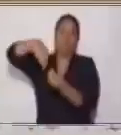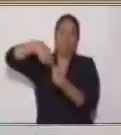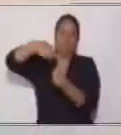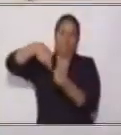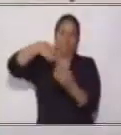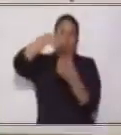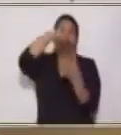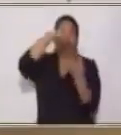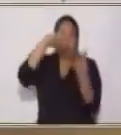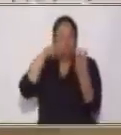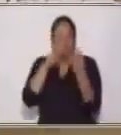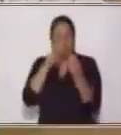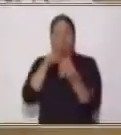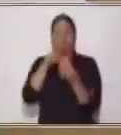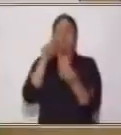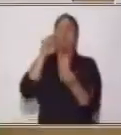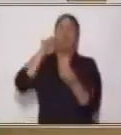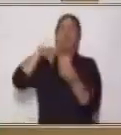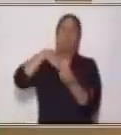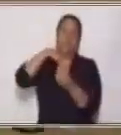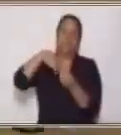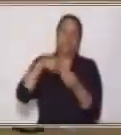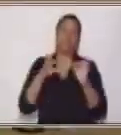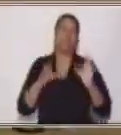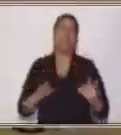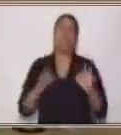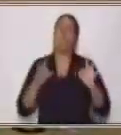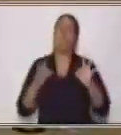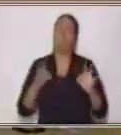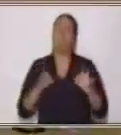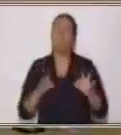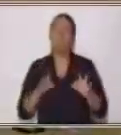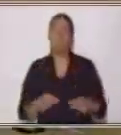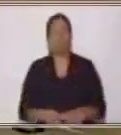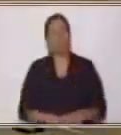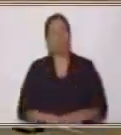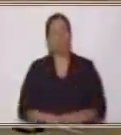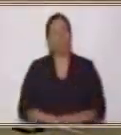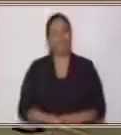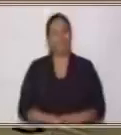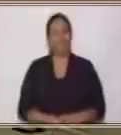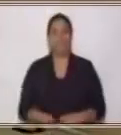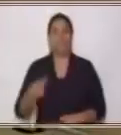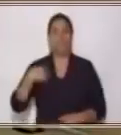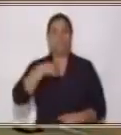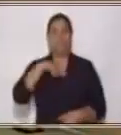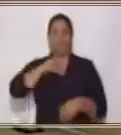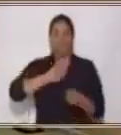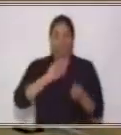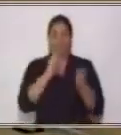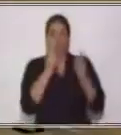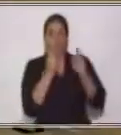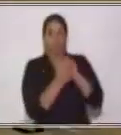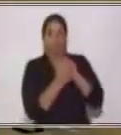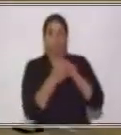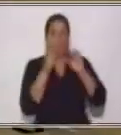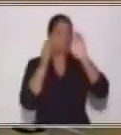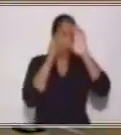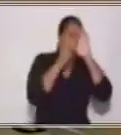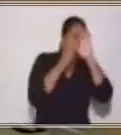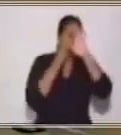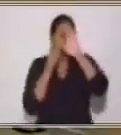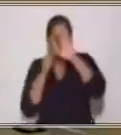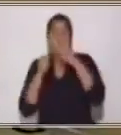de la familia. Es también. Excelente. Lo hicieron muy bien. Entonces, nos transformamos en detectives y buscamos